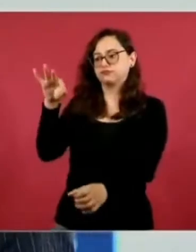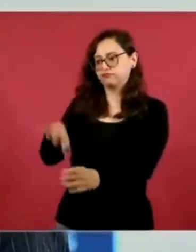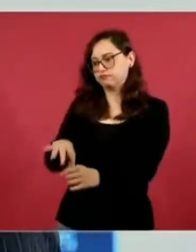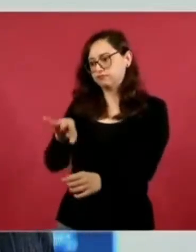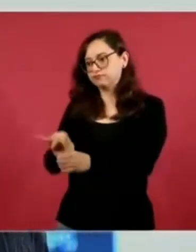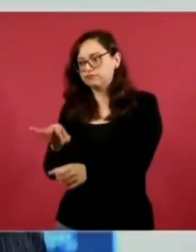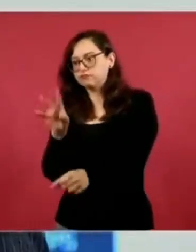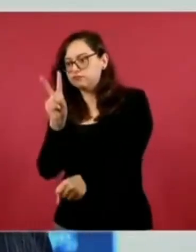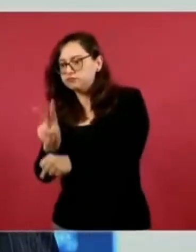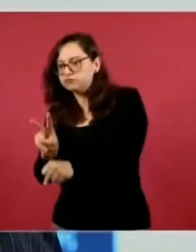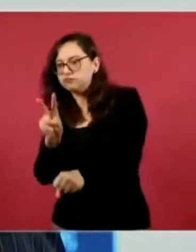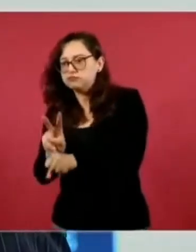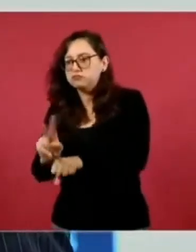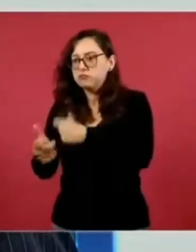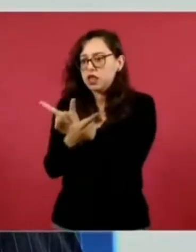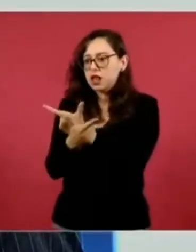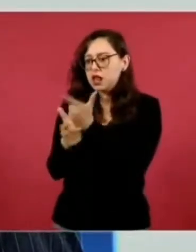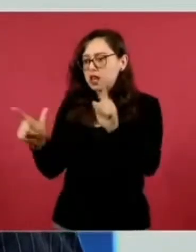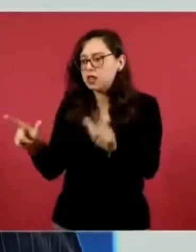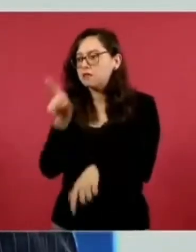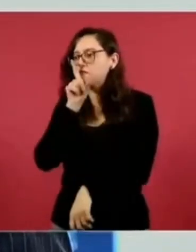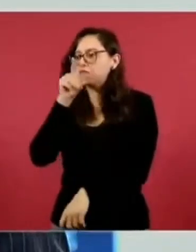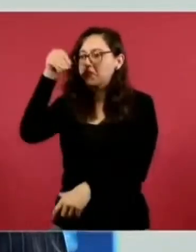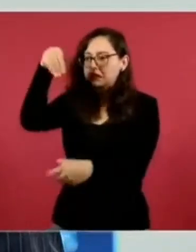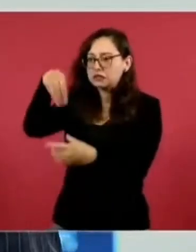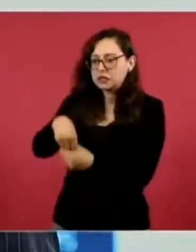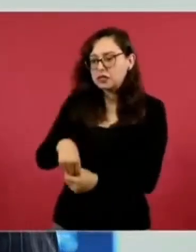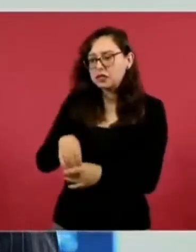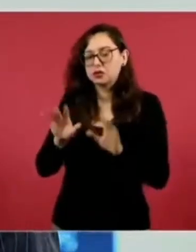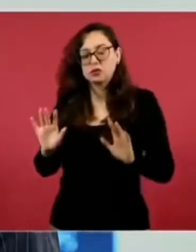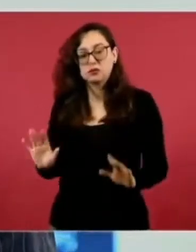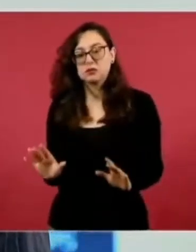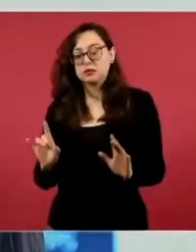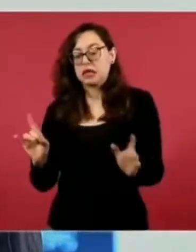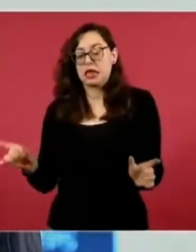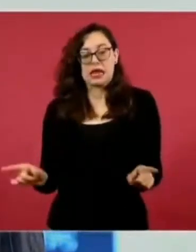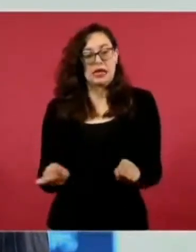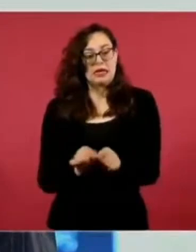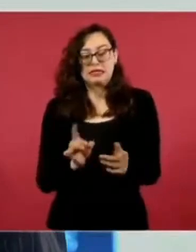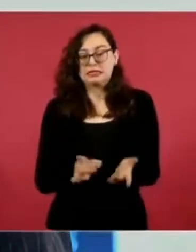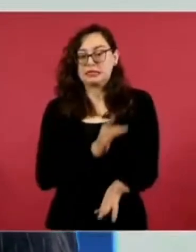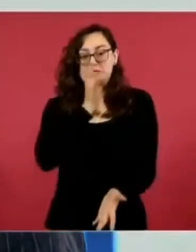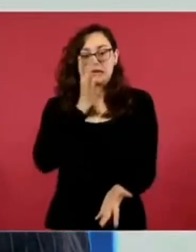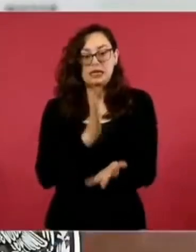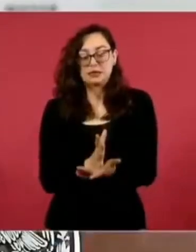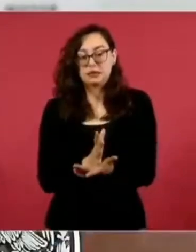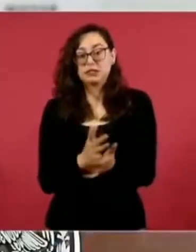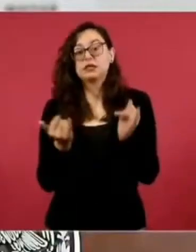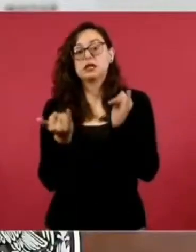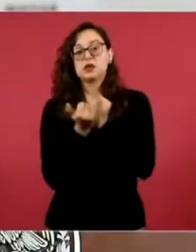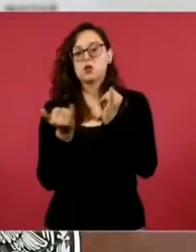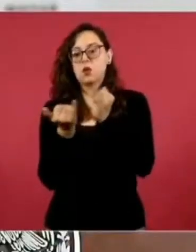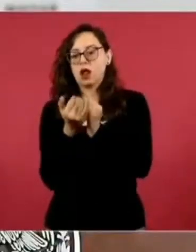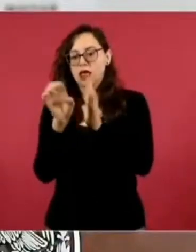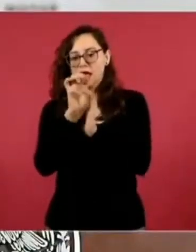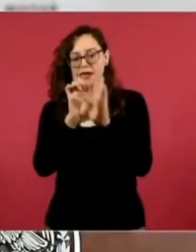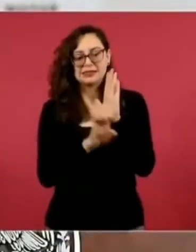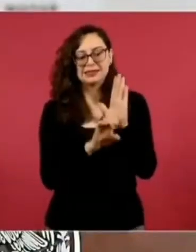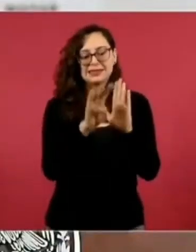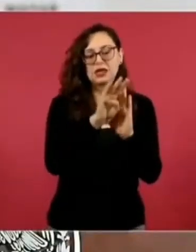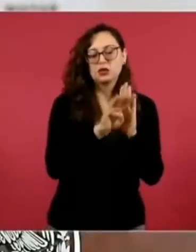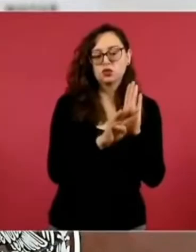mismo revisa que las elecciones se apeguen justamente en el marco de la Ley Federal del Trabajo y también del cumplimiento de los estatutos